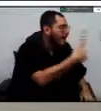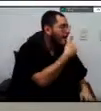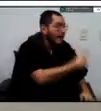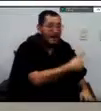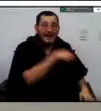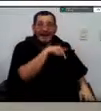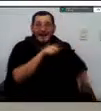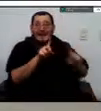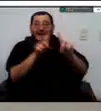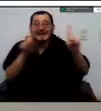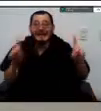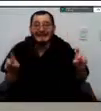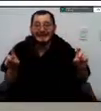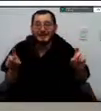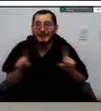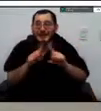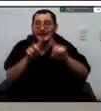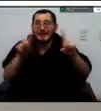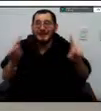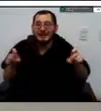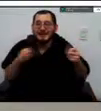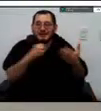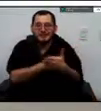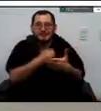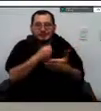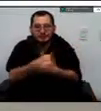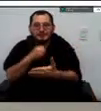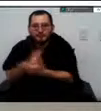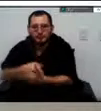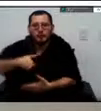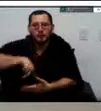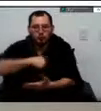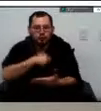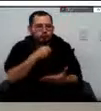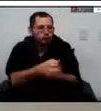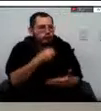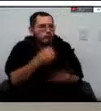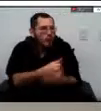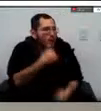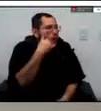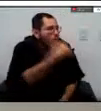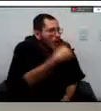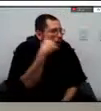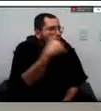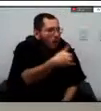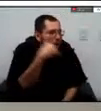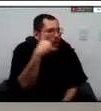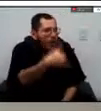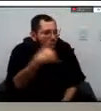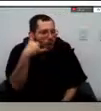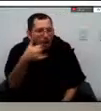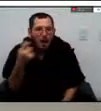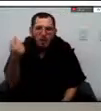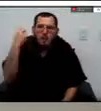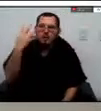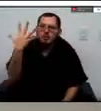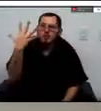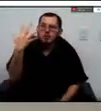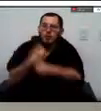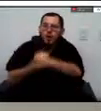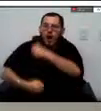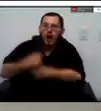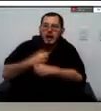es muy recurrente y que no en los últimos 5 años realmente no hemos tenido que hacer